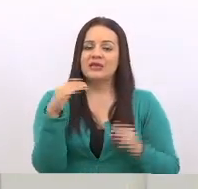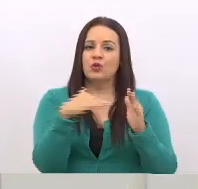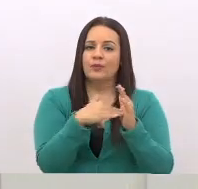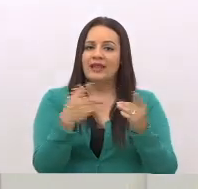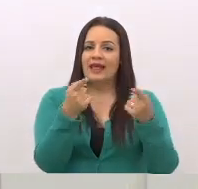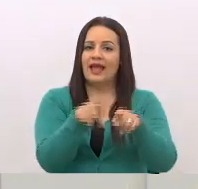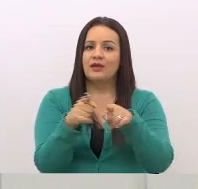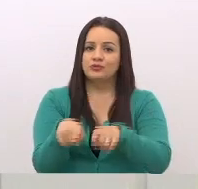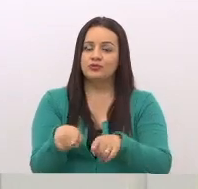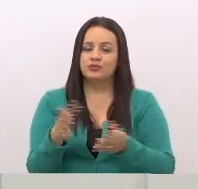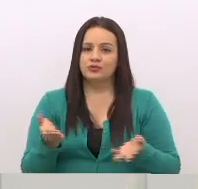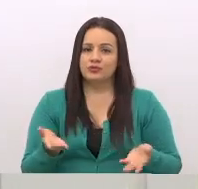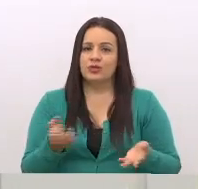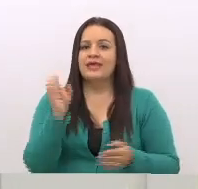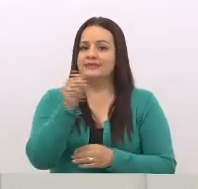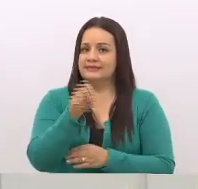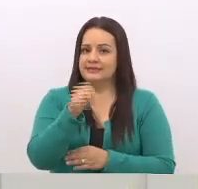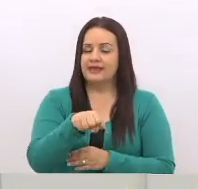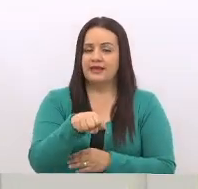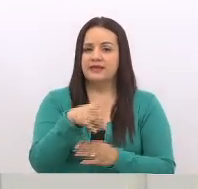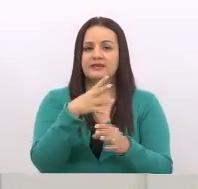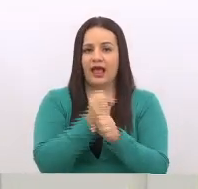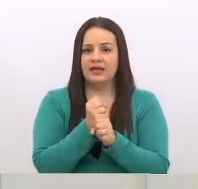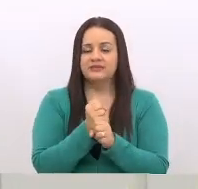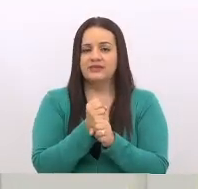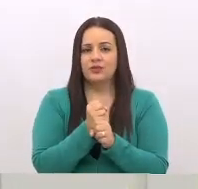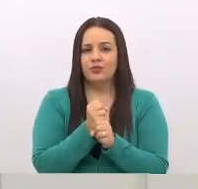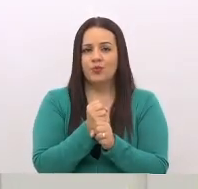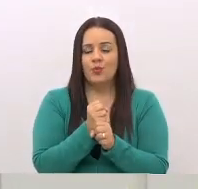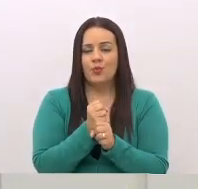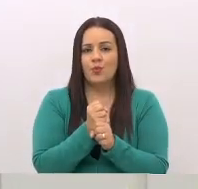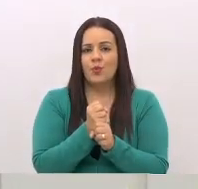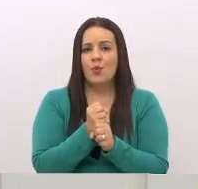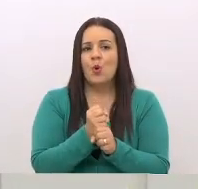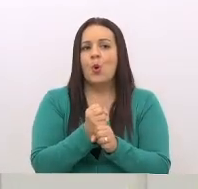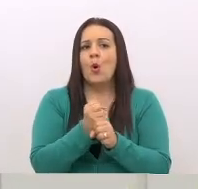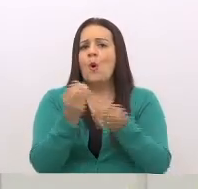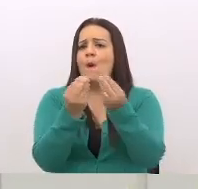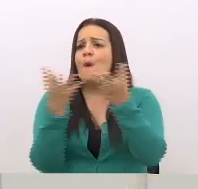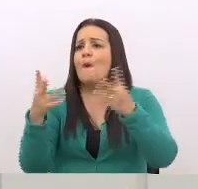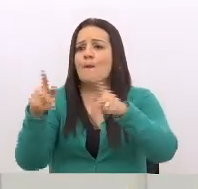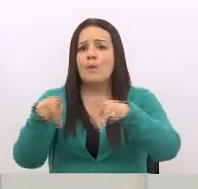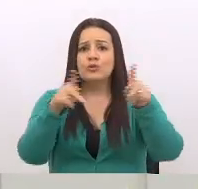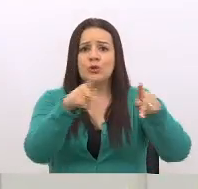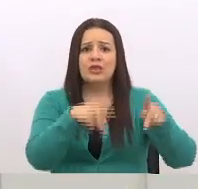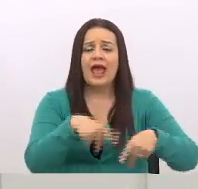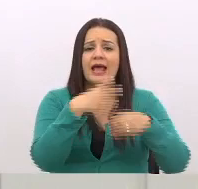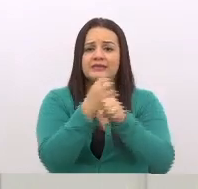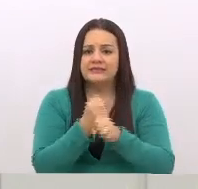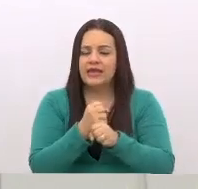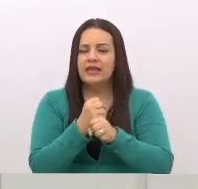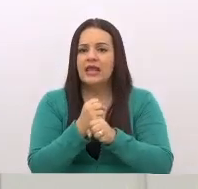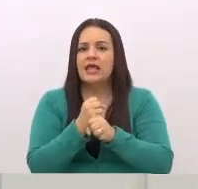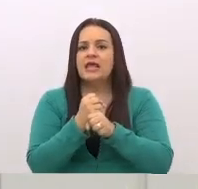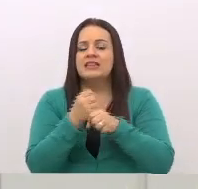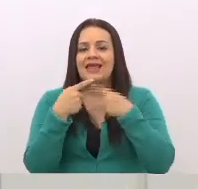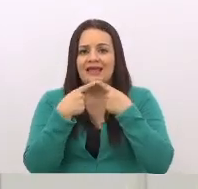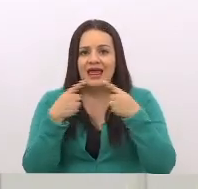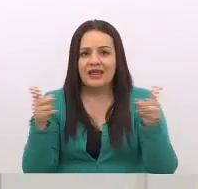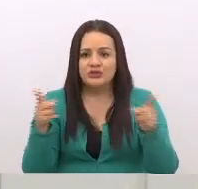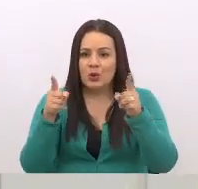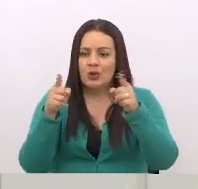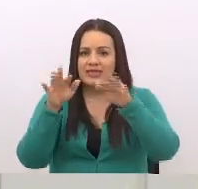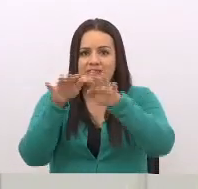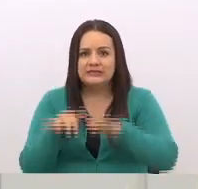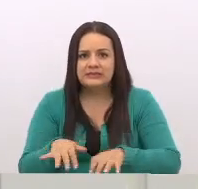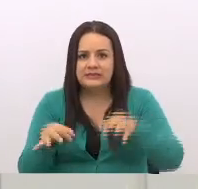casos. Si están haciendo a un montón de gente, hacer declaraciones que no solo son innecesarias,